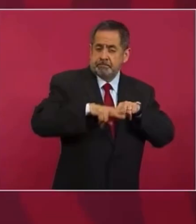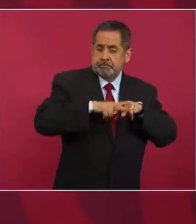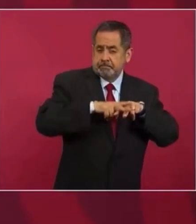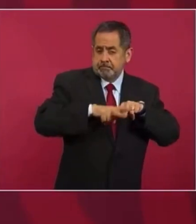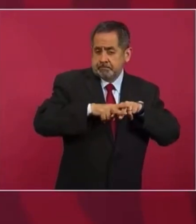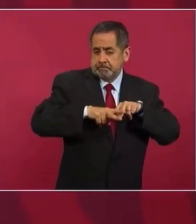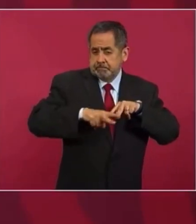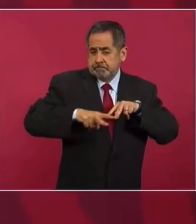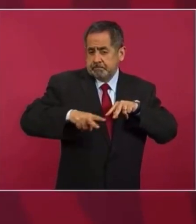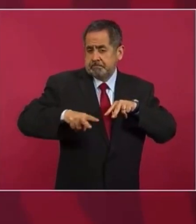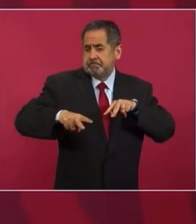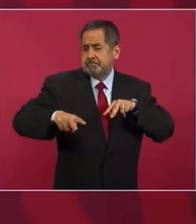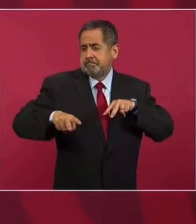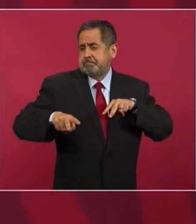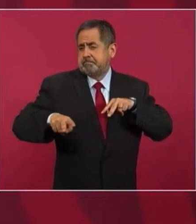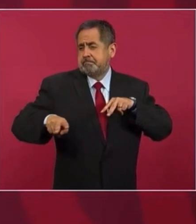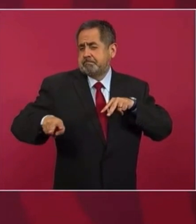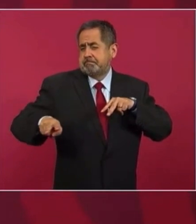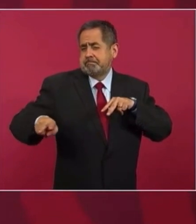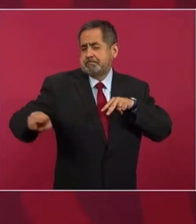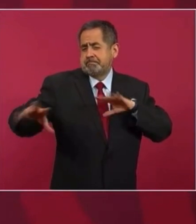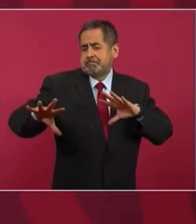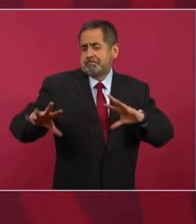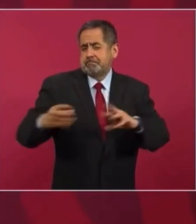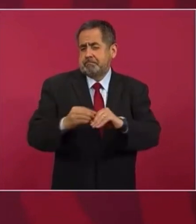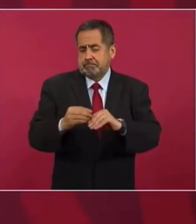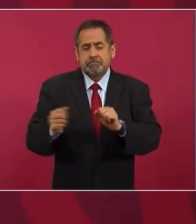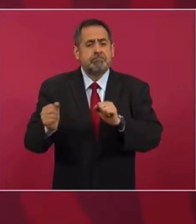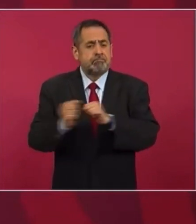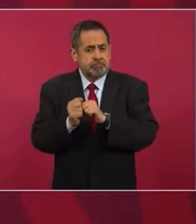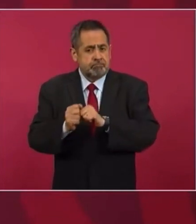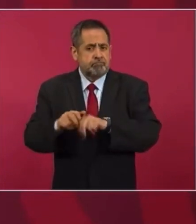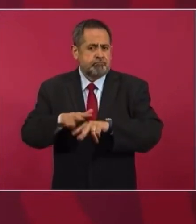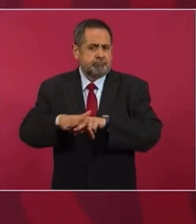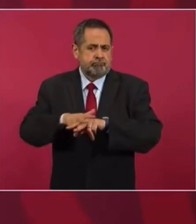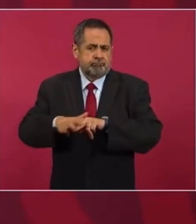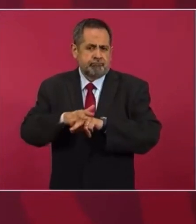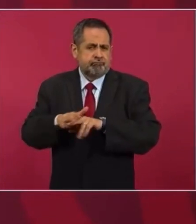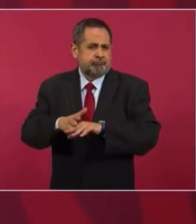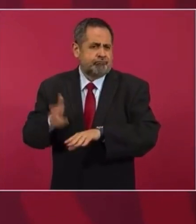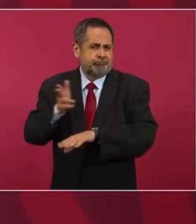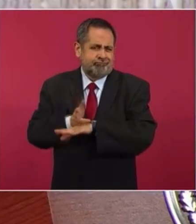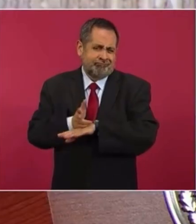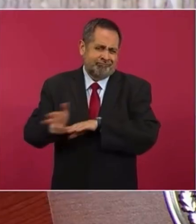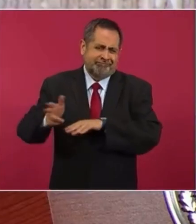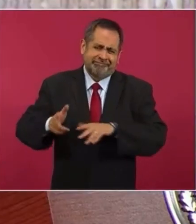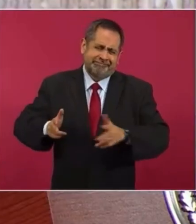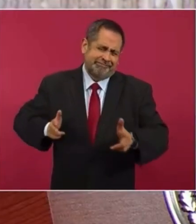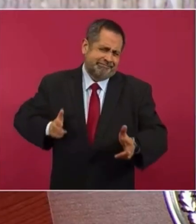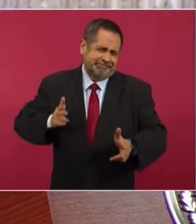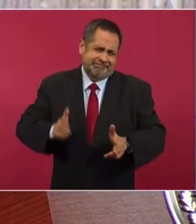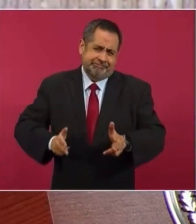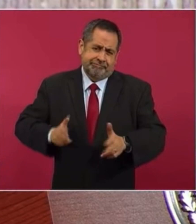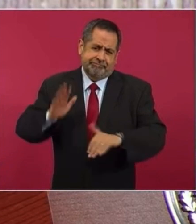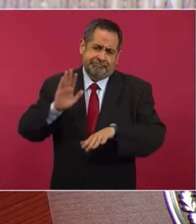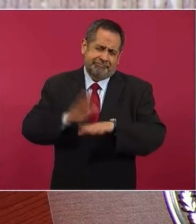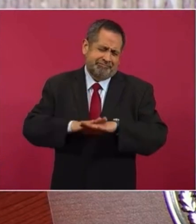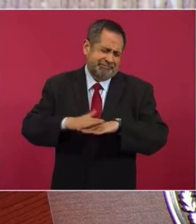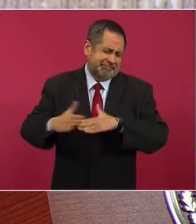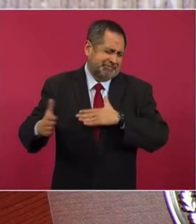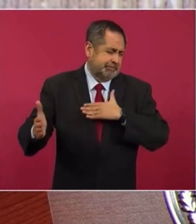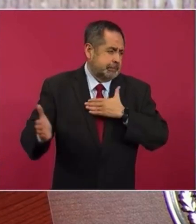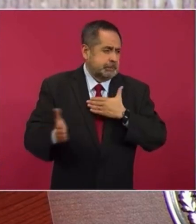De vía férrea con tren moderno que va a tener una capacidad para